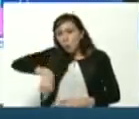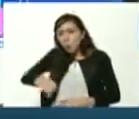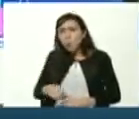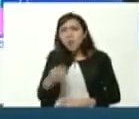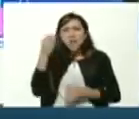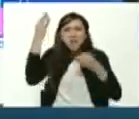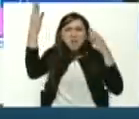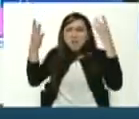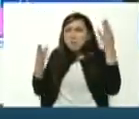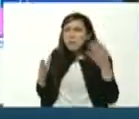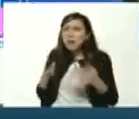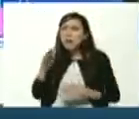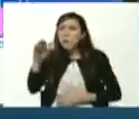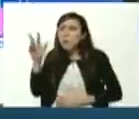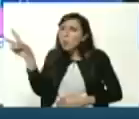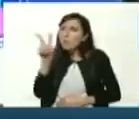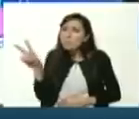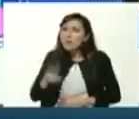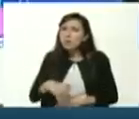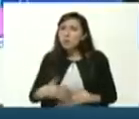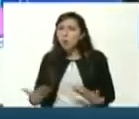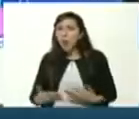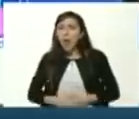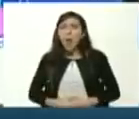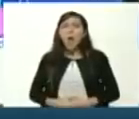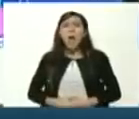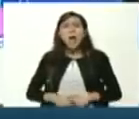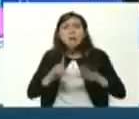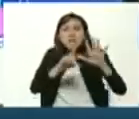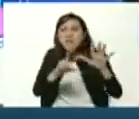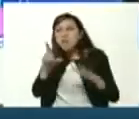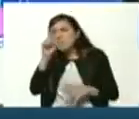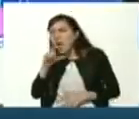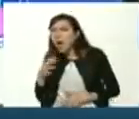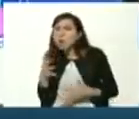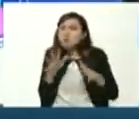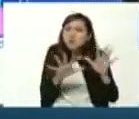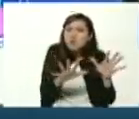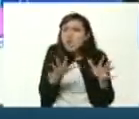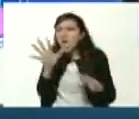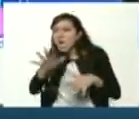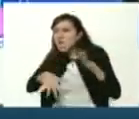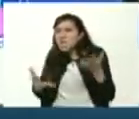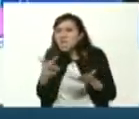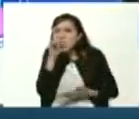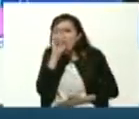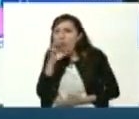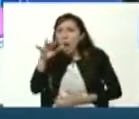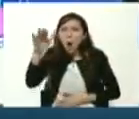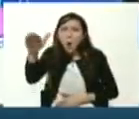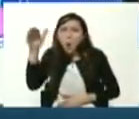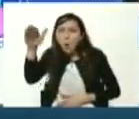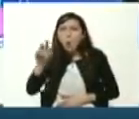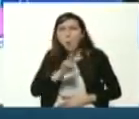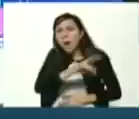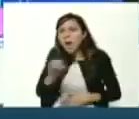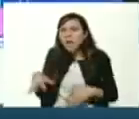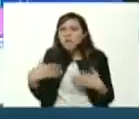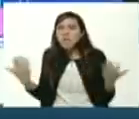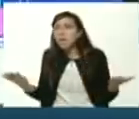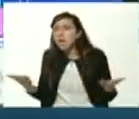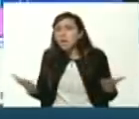imaginan a venezuela dentro de 6 años 10 años 15 años 20 años